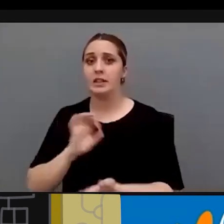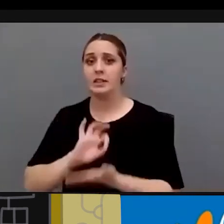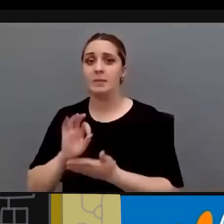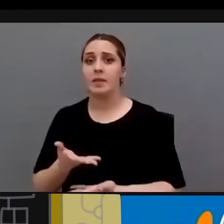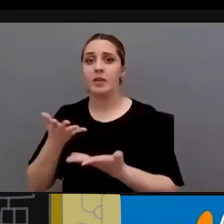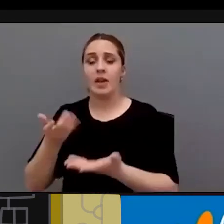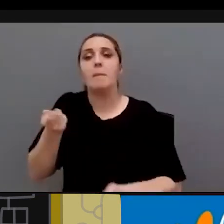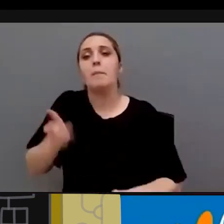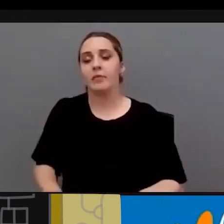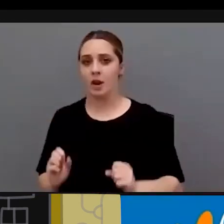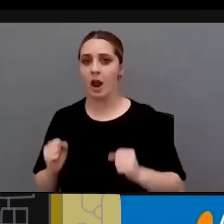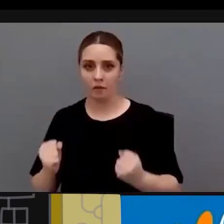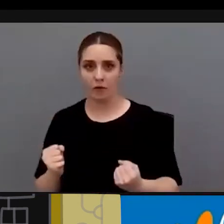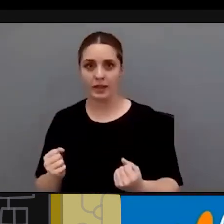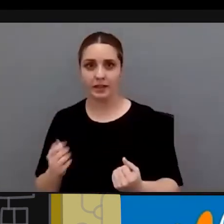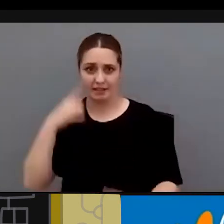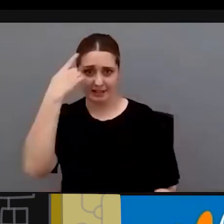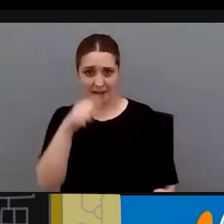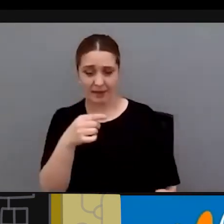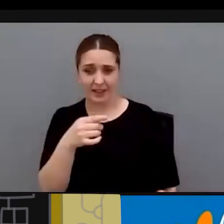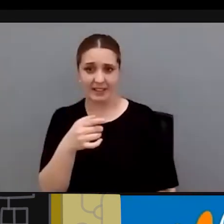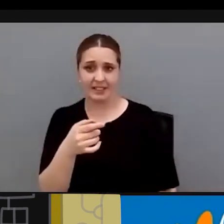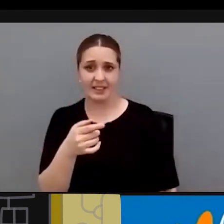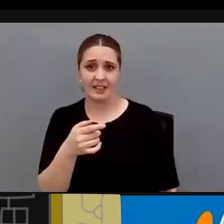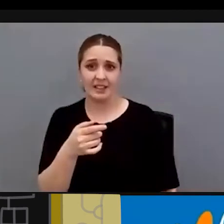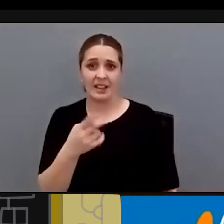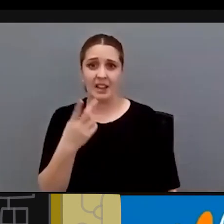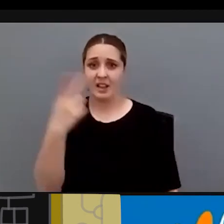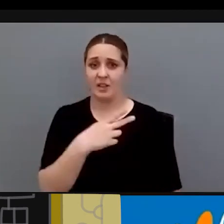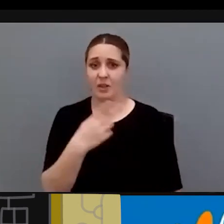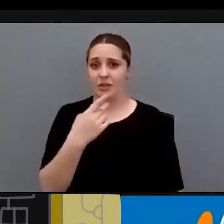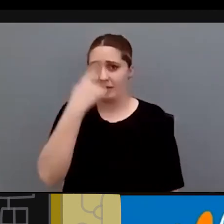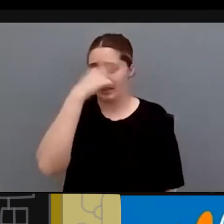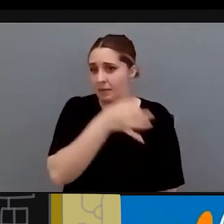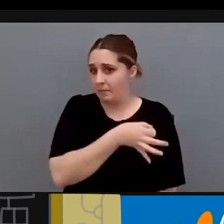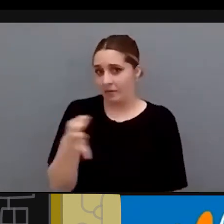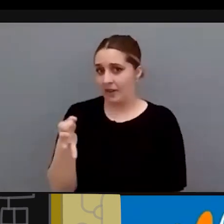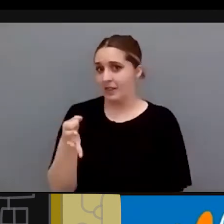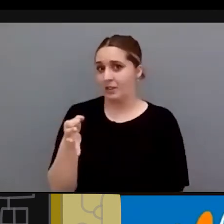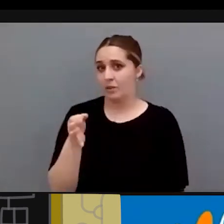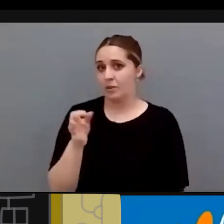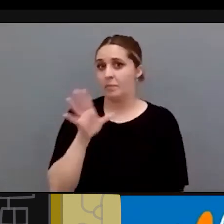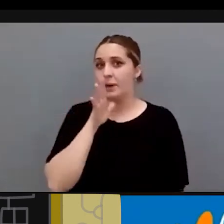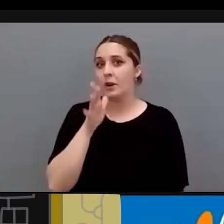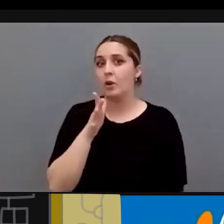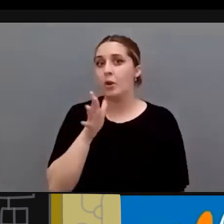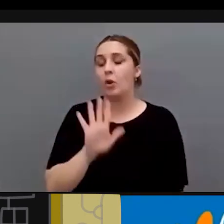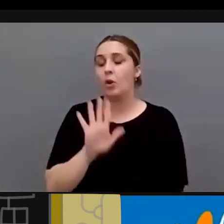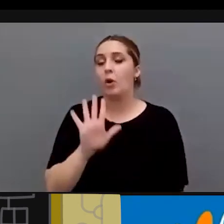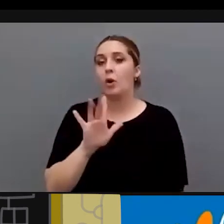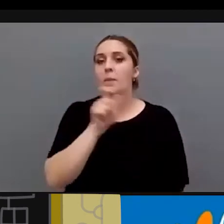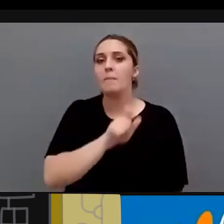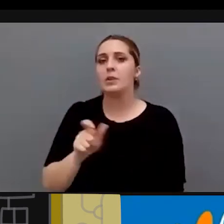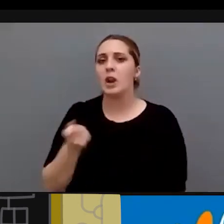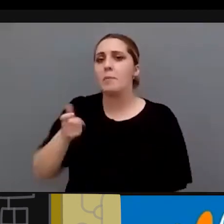prestan ¿no? lo sabéis Cefa y María Ángeles perfectamente bien ¿no? pero con gente profesional